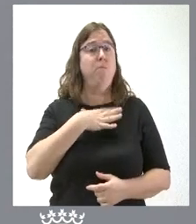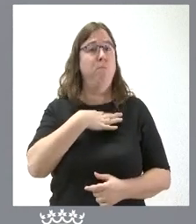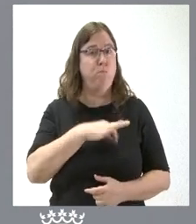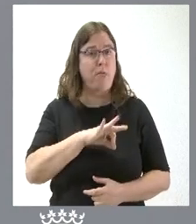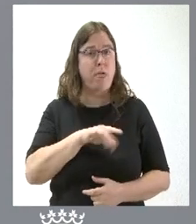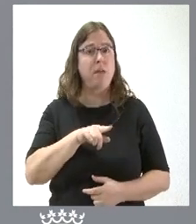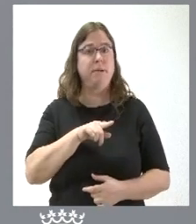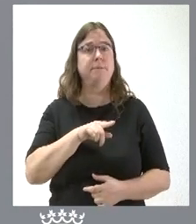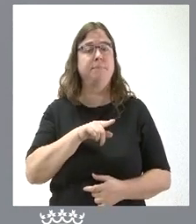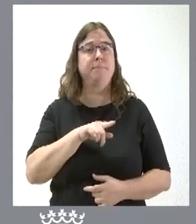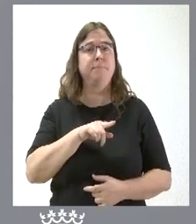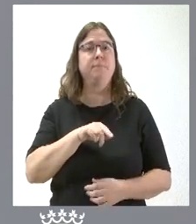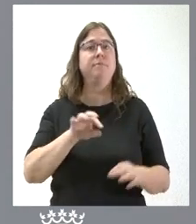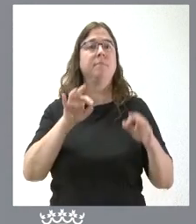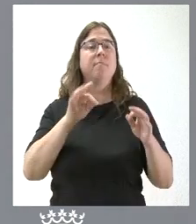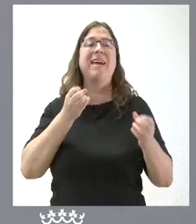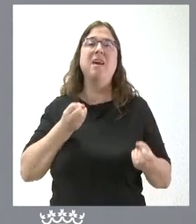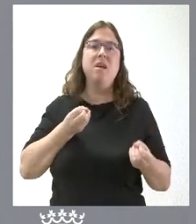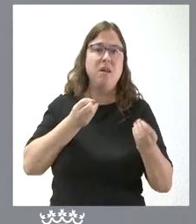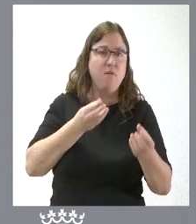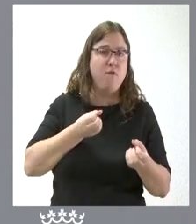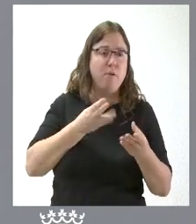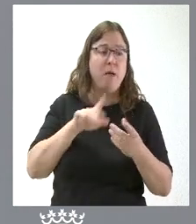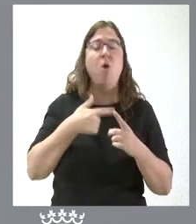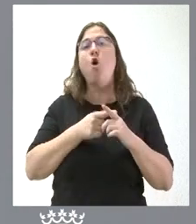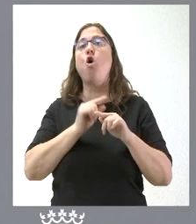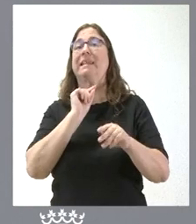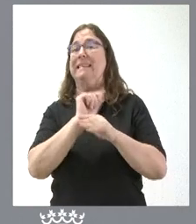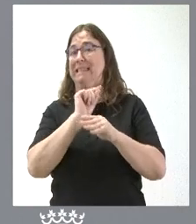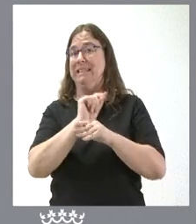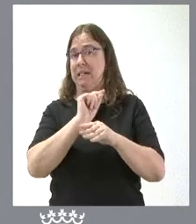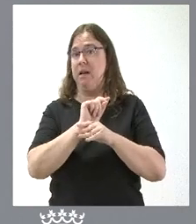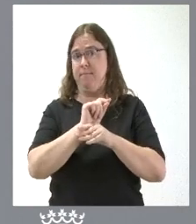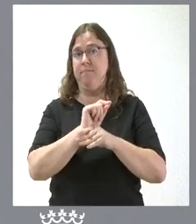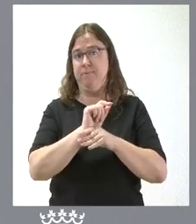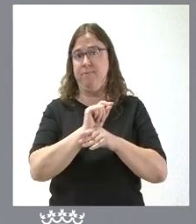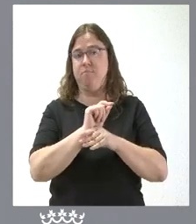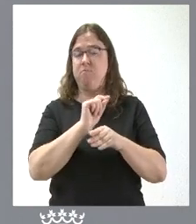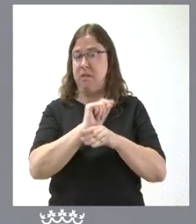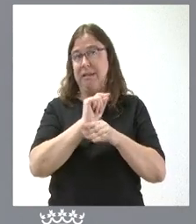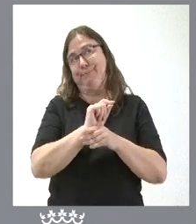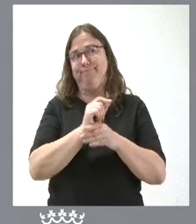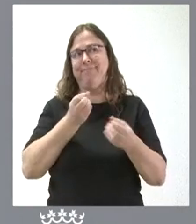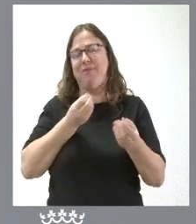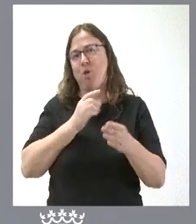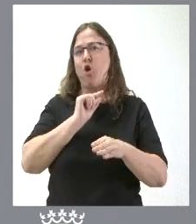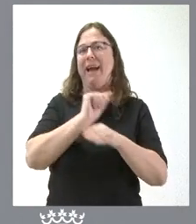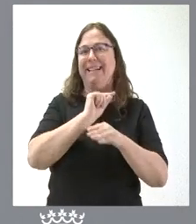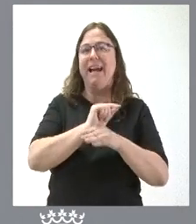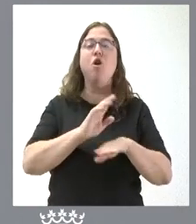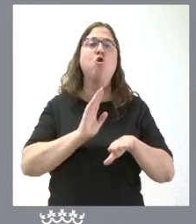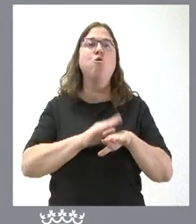en esta información o en esta crítica más que la información yo diría la crítica porque la información